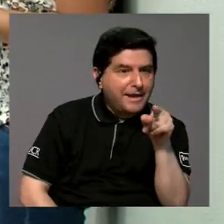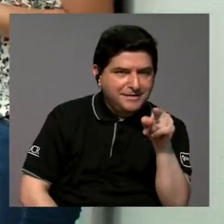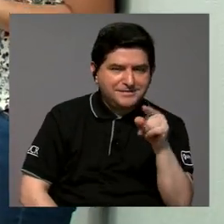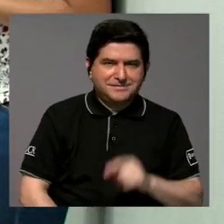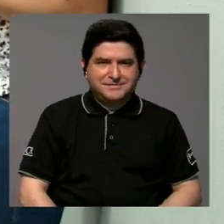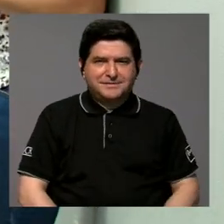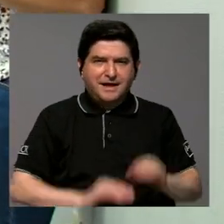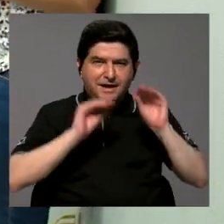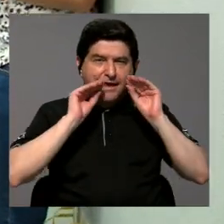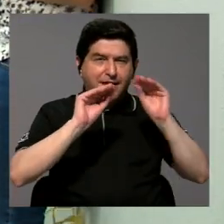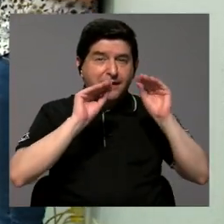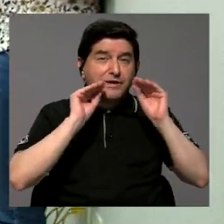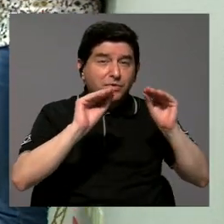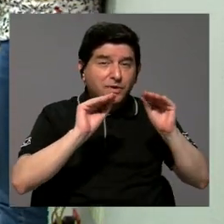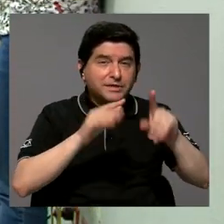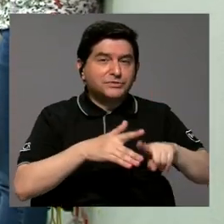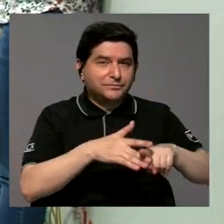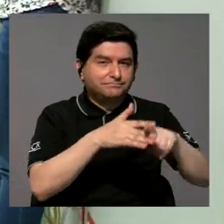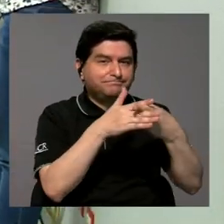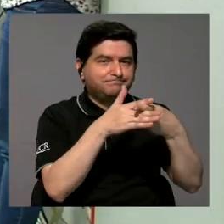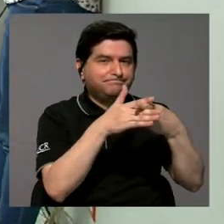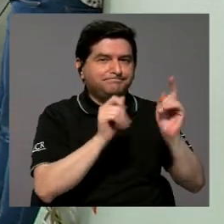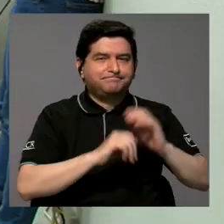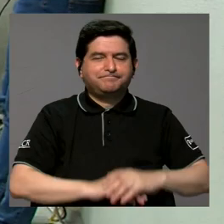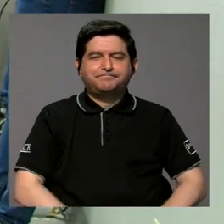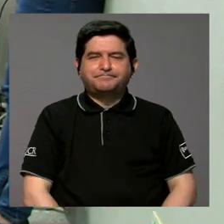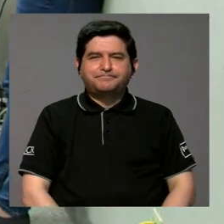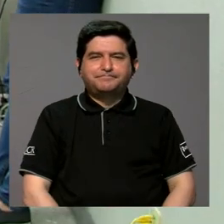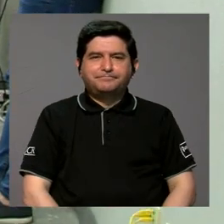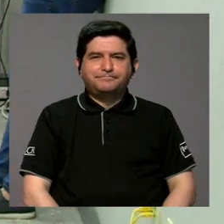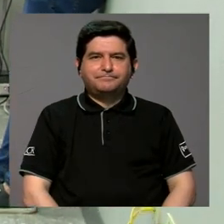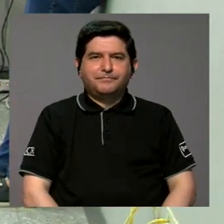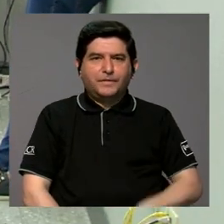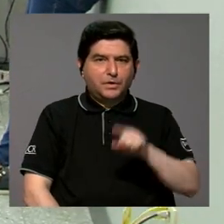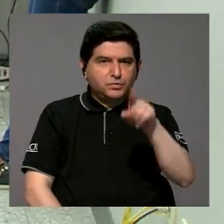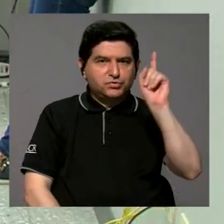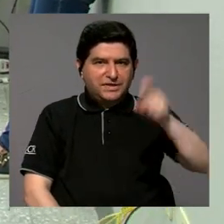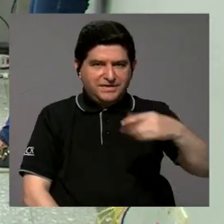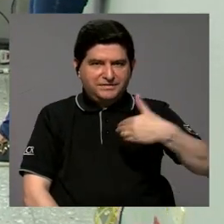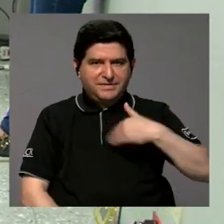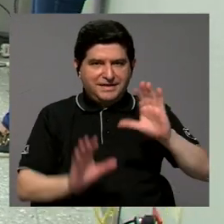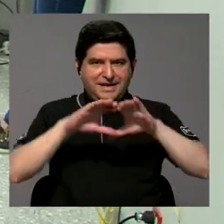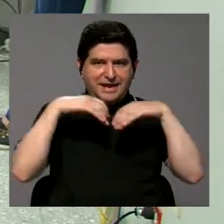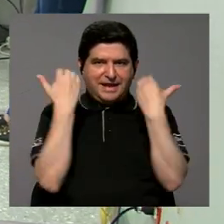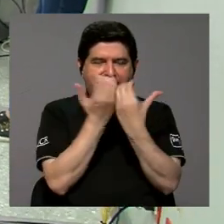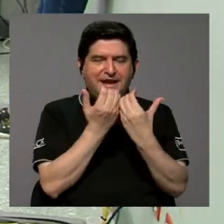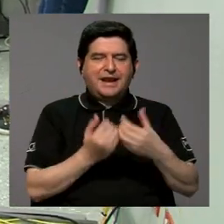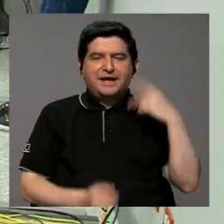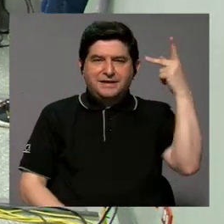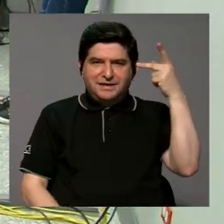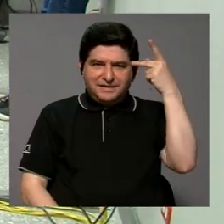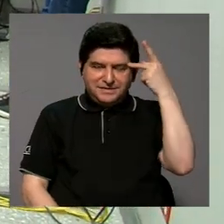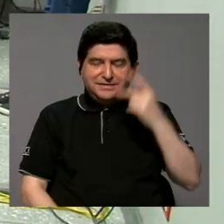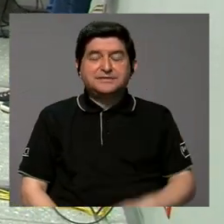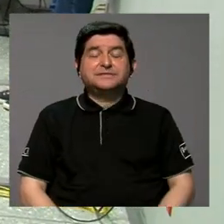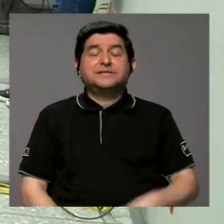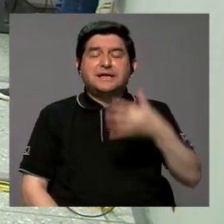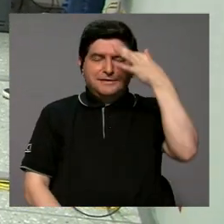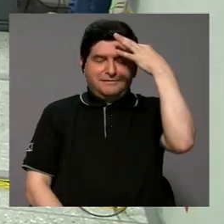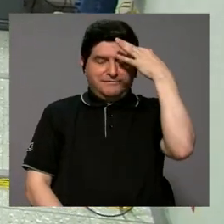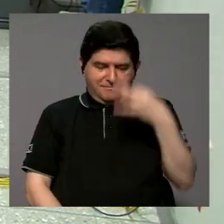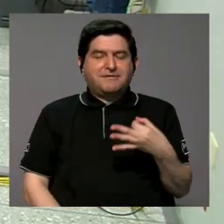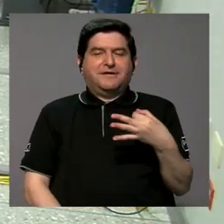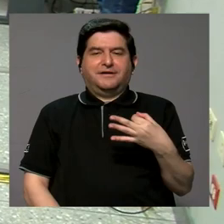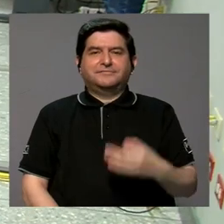para mí, educativamente, tenemos que empezar por él. Usted tiene que tener una clase política convencida de que